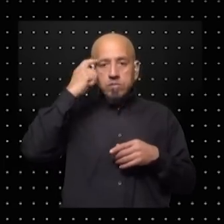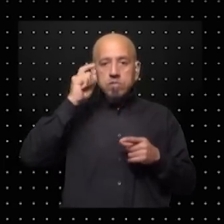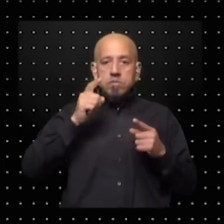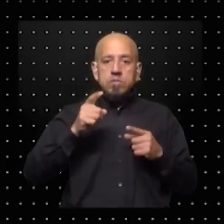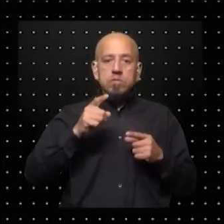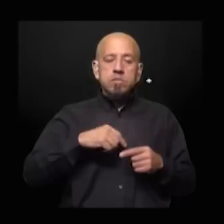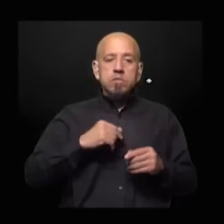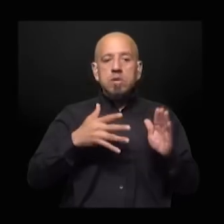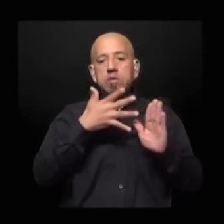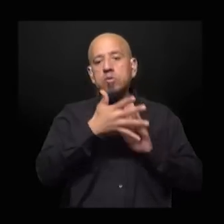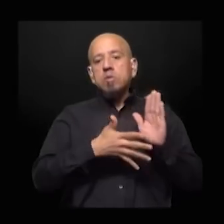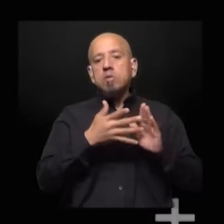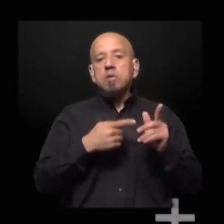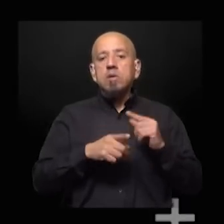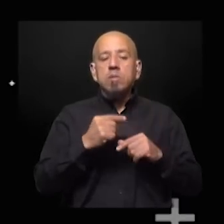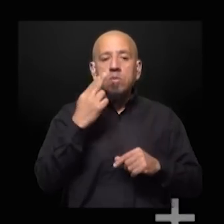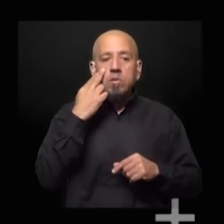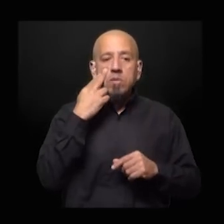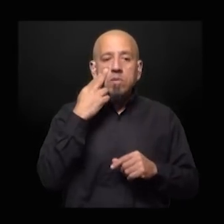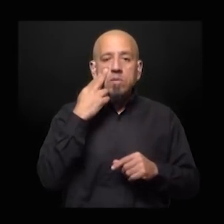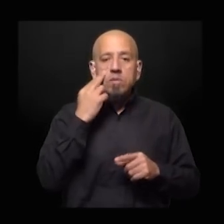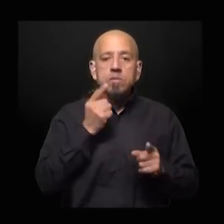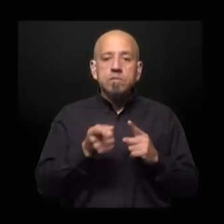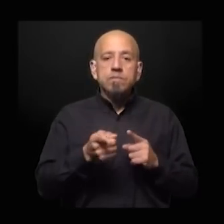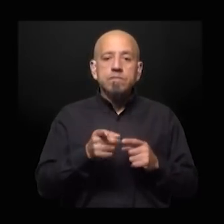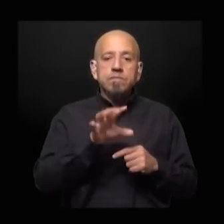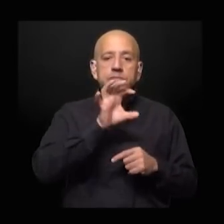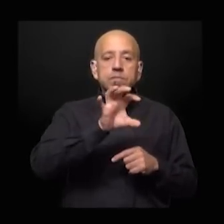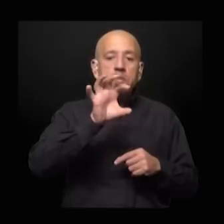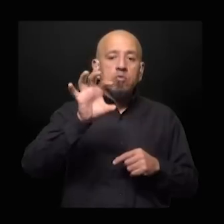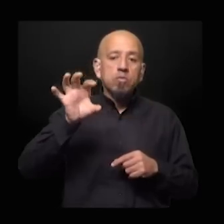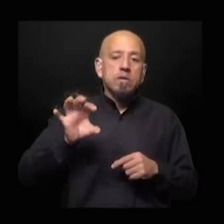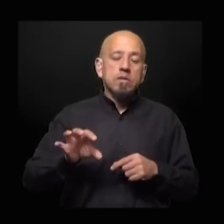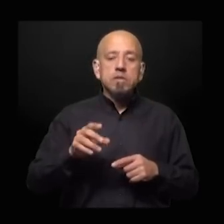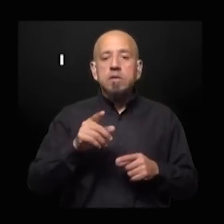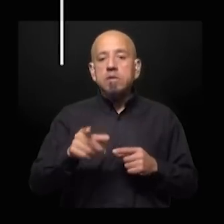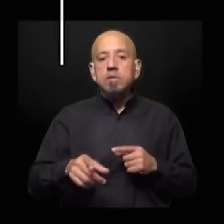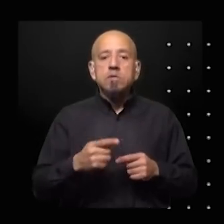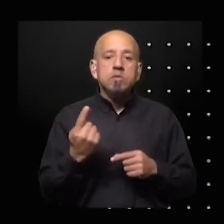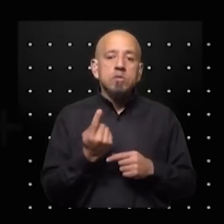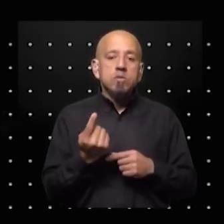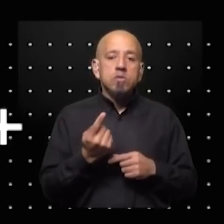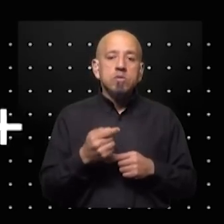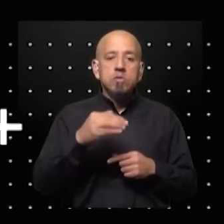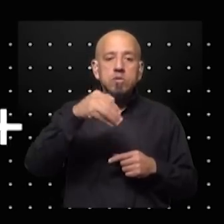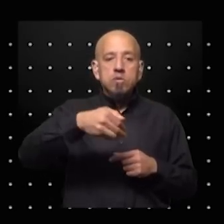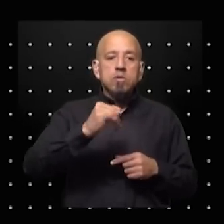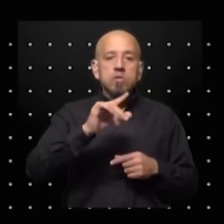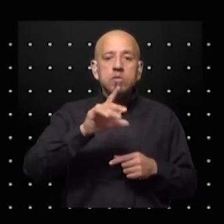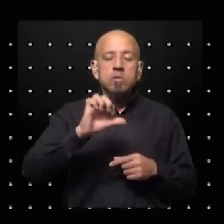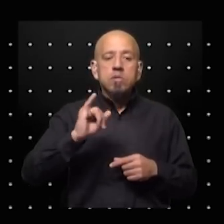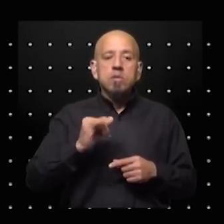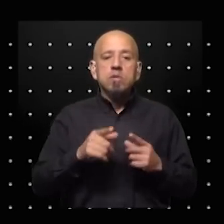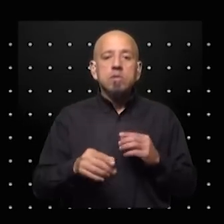a Milei a nivel nacional el problema es que lo que pasó en esas provincias es que no hubo arrastre como fueron solos sin la figura de Milei y sus candidatos